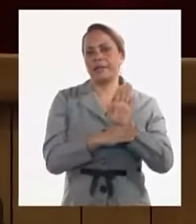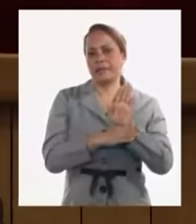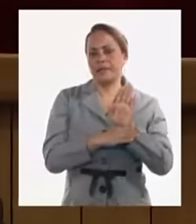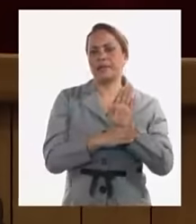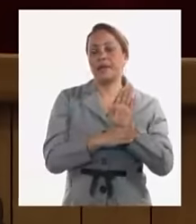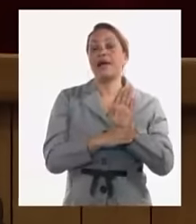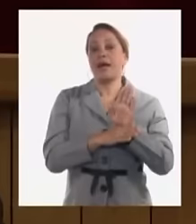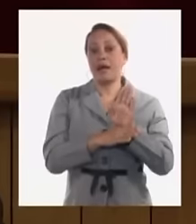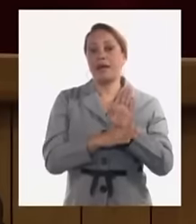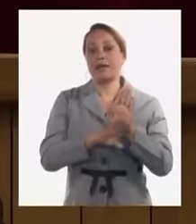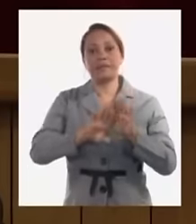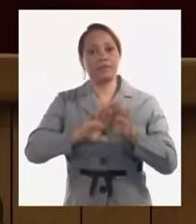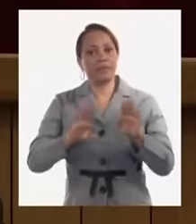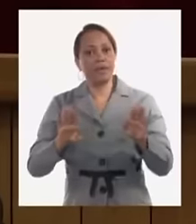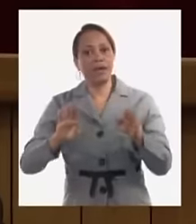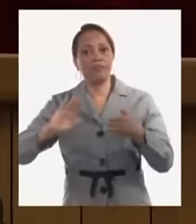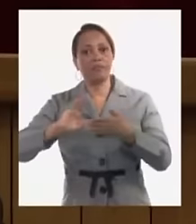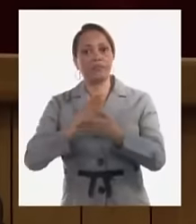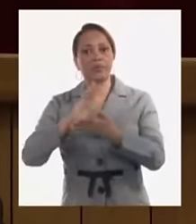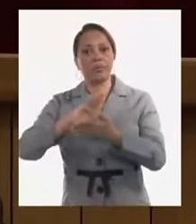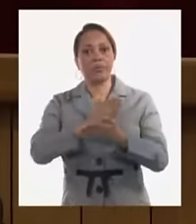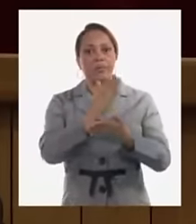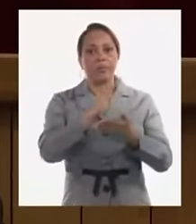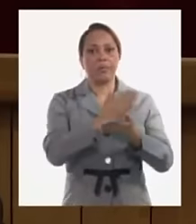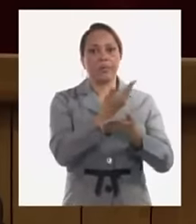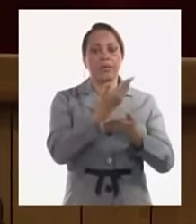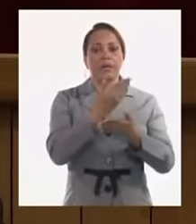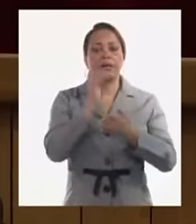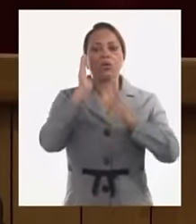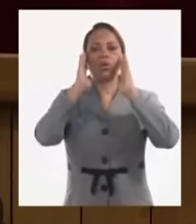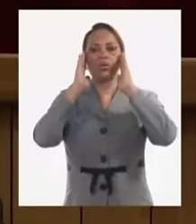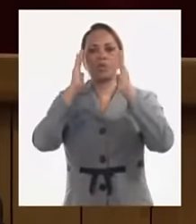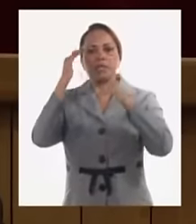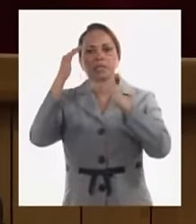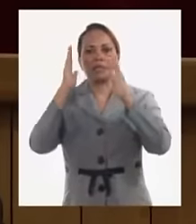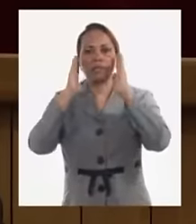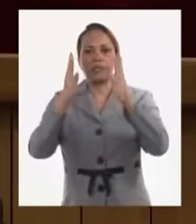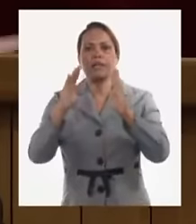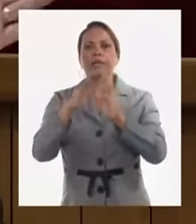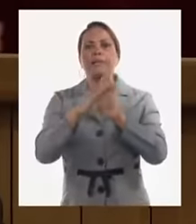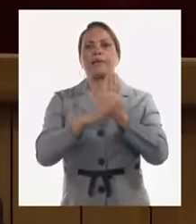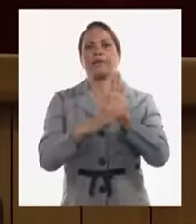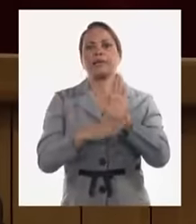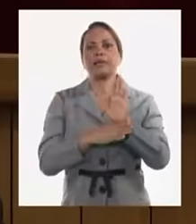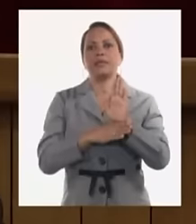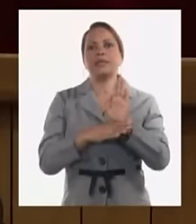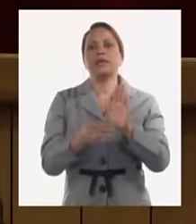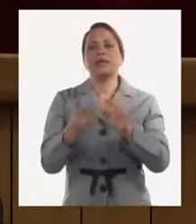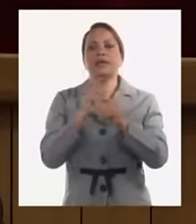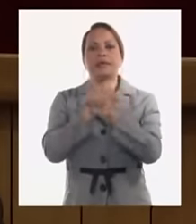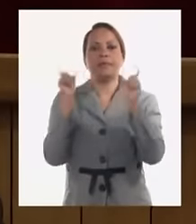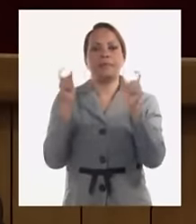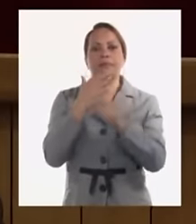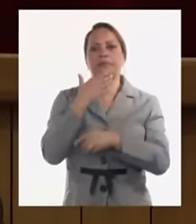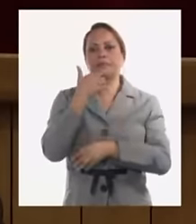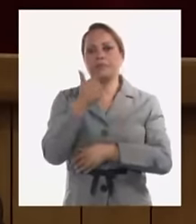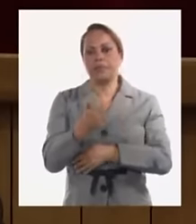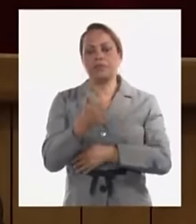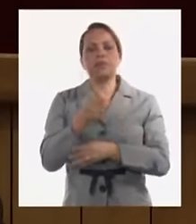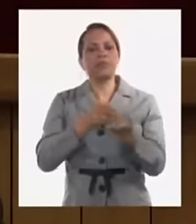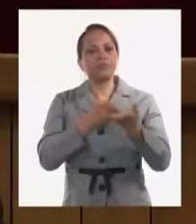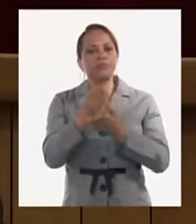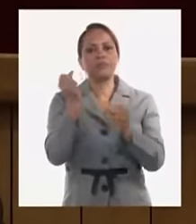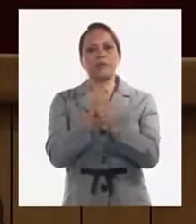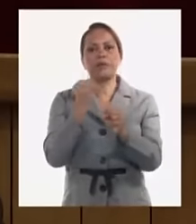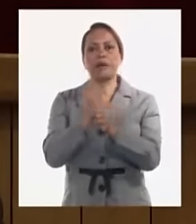una depuración para concentrarnos en aquellas medidas de mayor impacto las cuales vamos a trabajar en su implementación